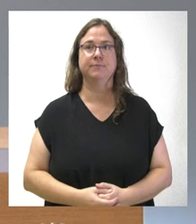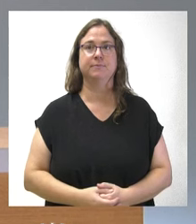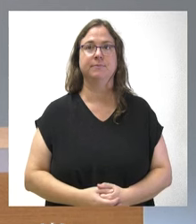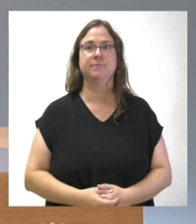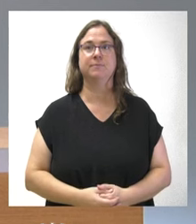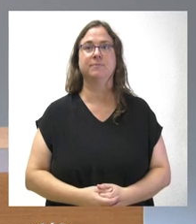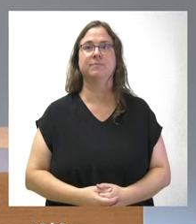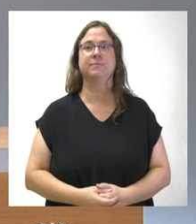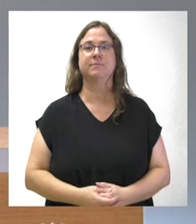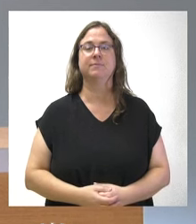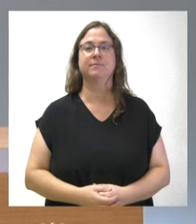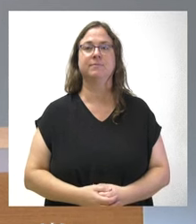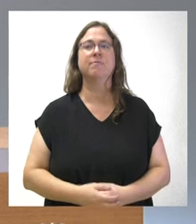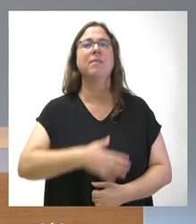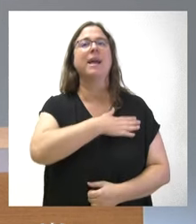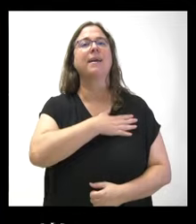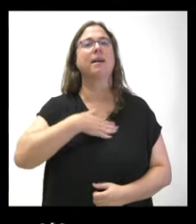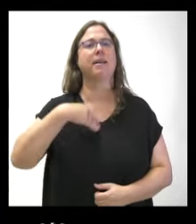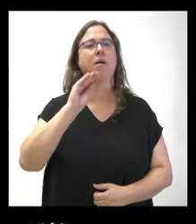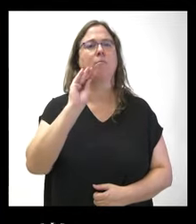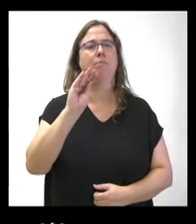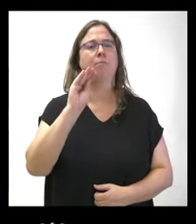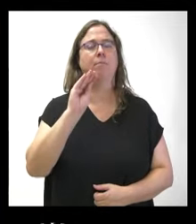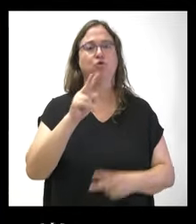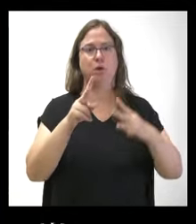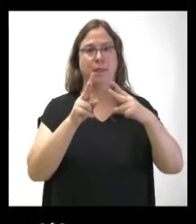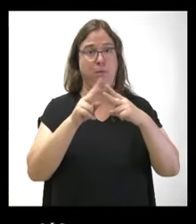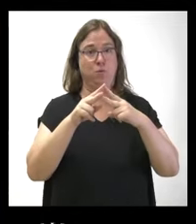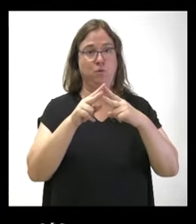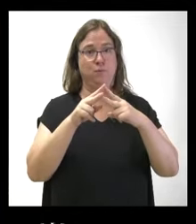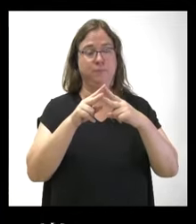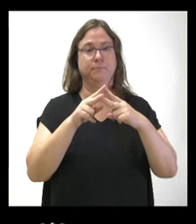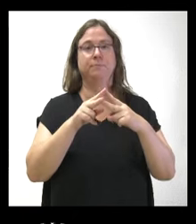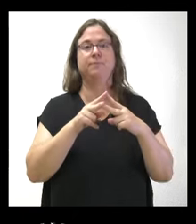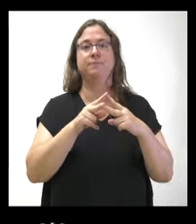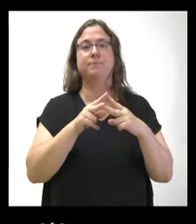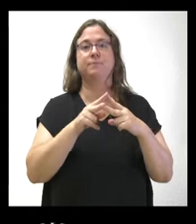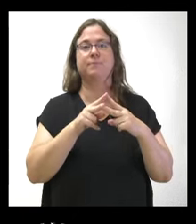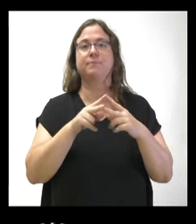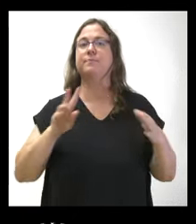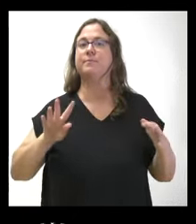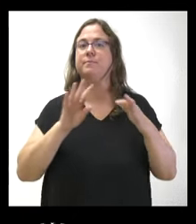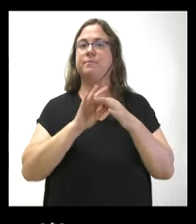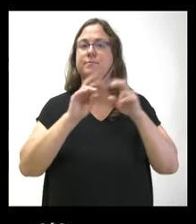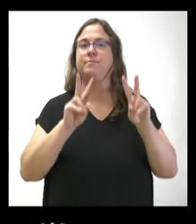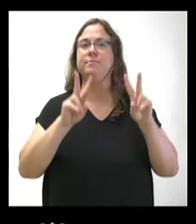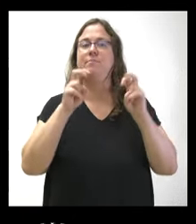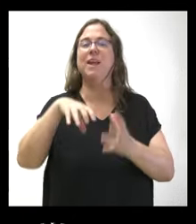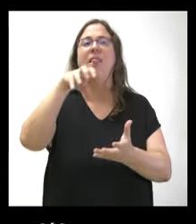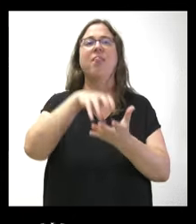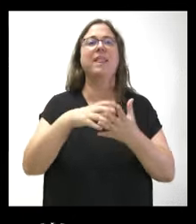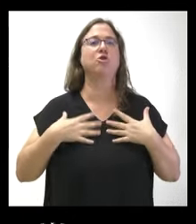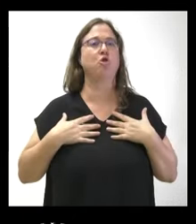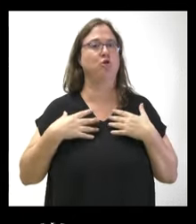Muy buenas. Muy buenas. Quería preguntarle por dos cuestiones en relación con los centros de salud.